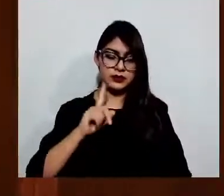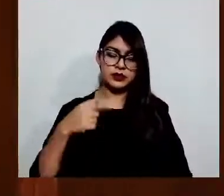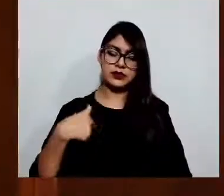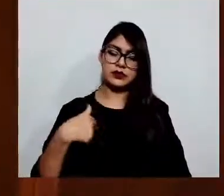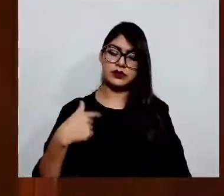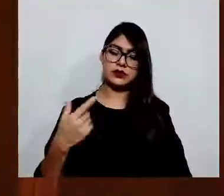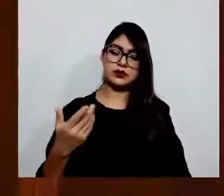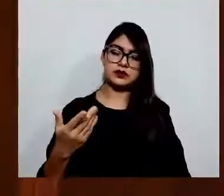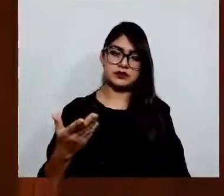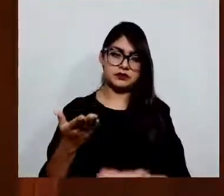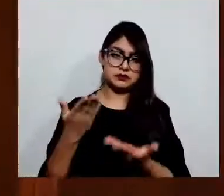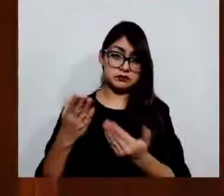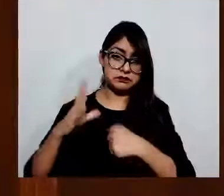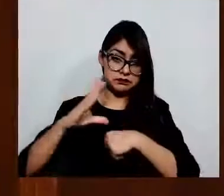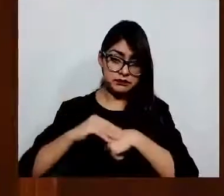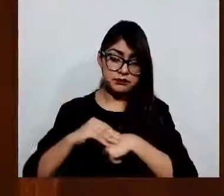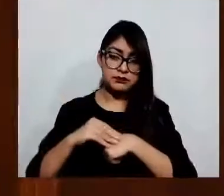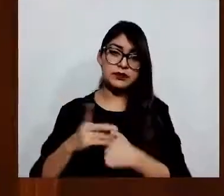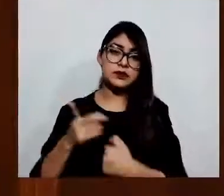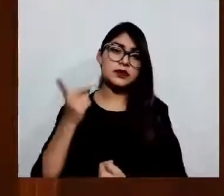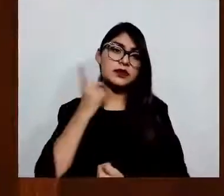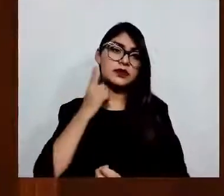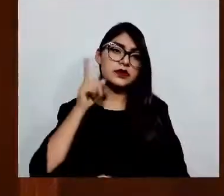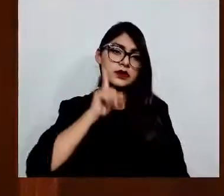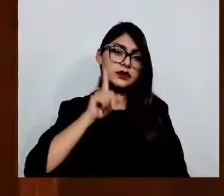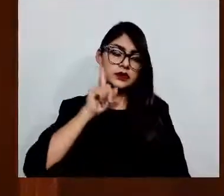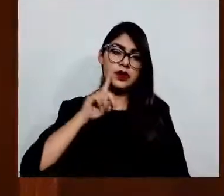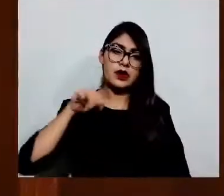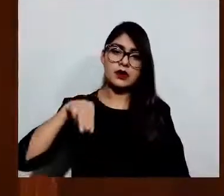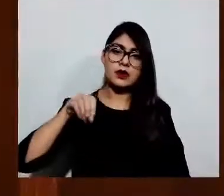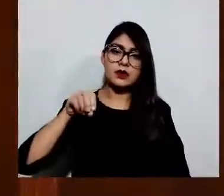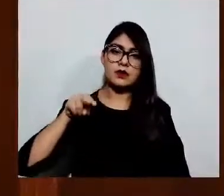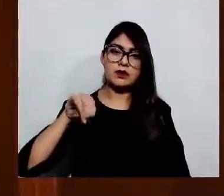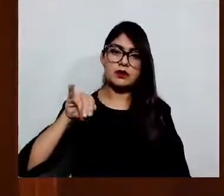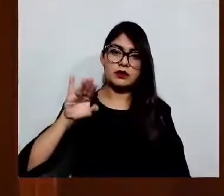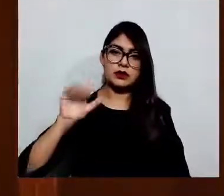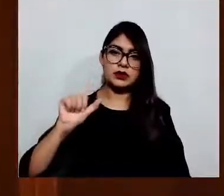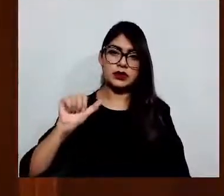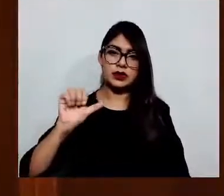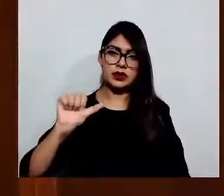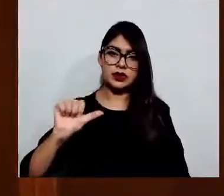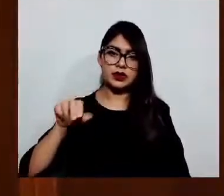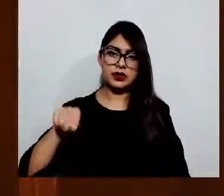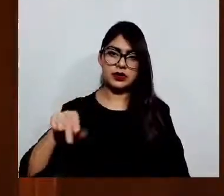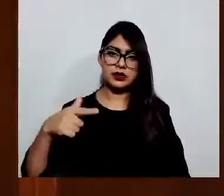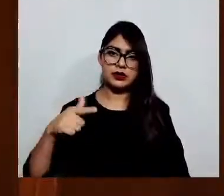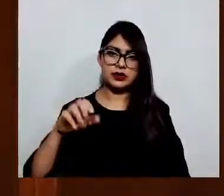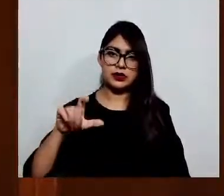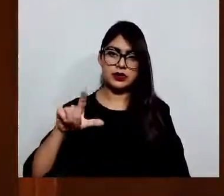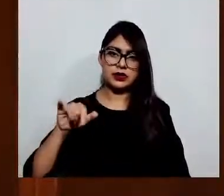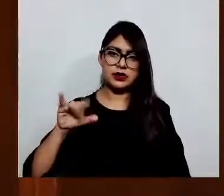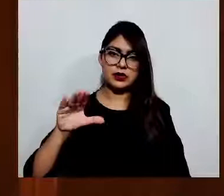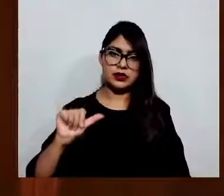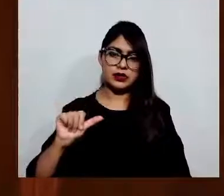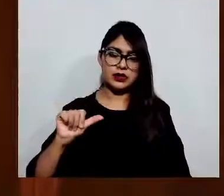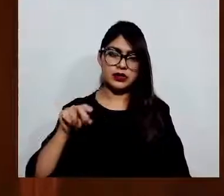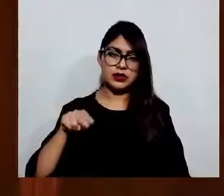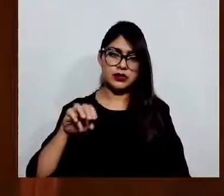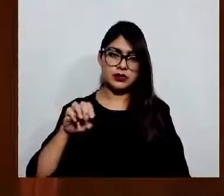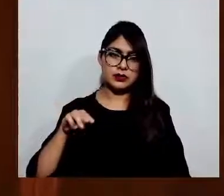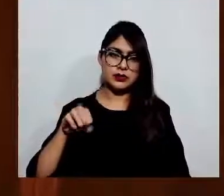Mónica Ángeles, Angélica, perdón, Álvarez Némer, presidenta de la directiva de esta honorable